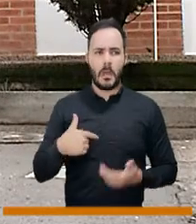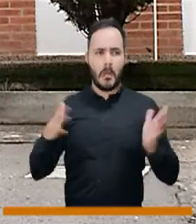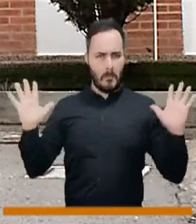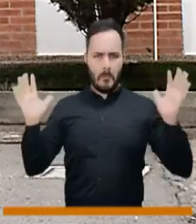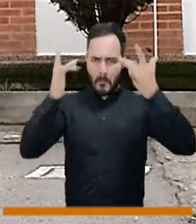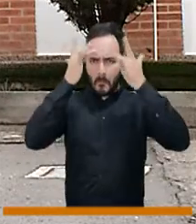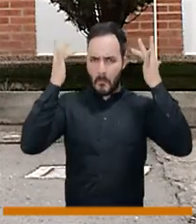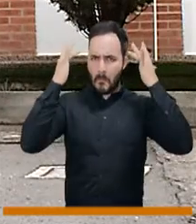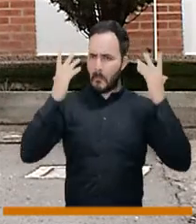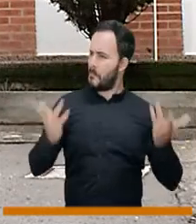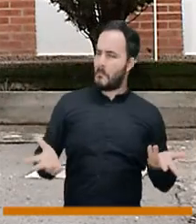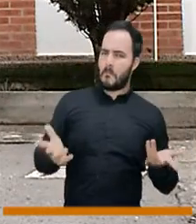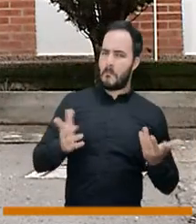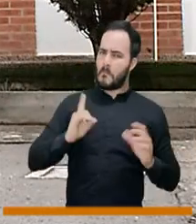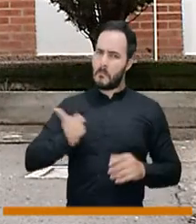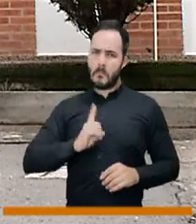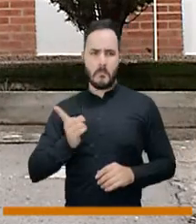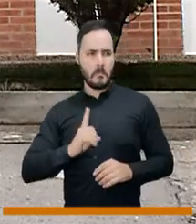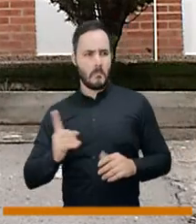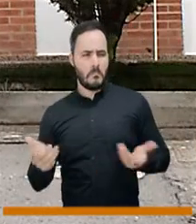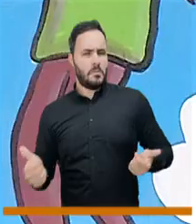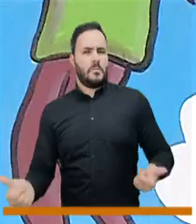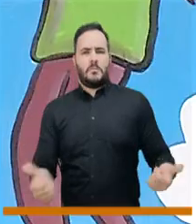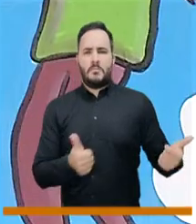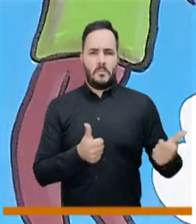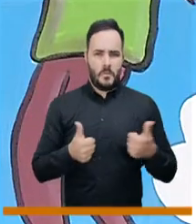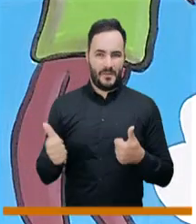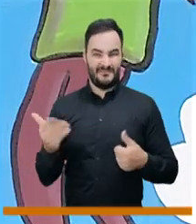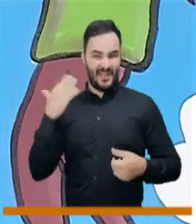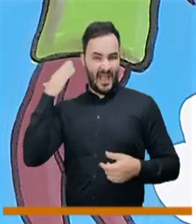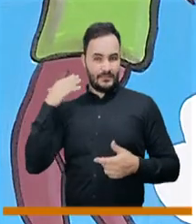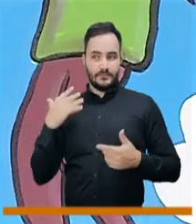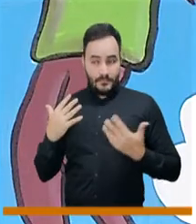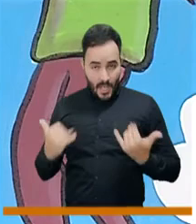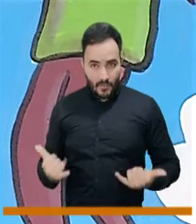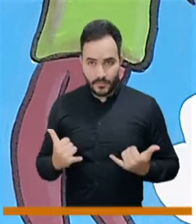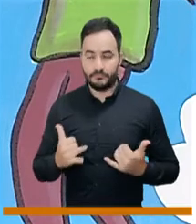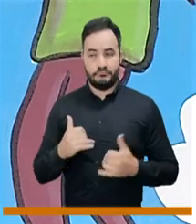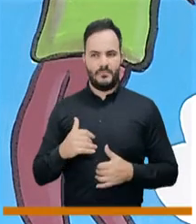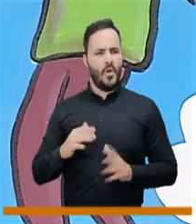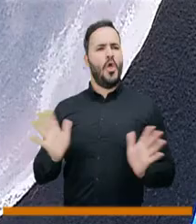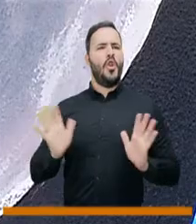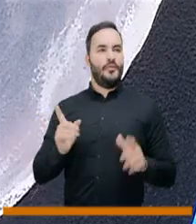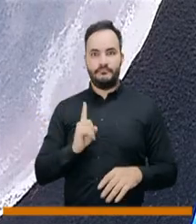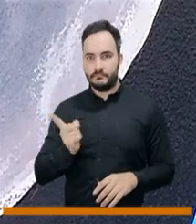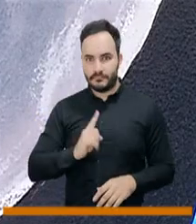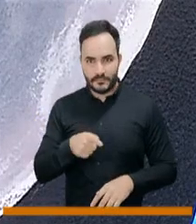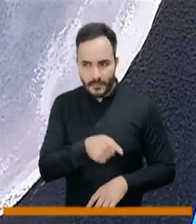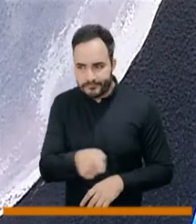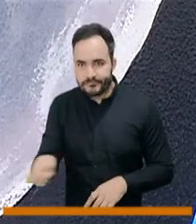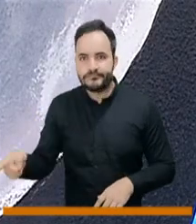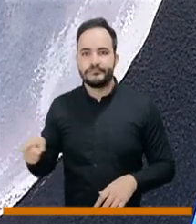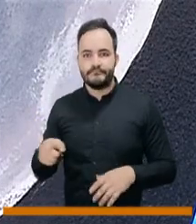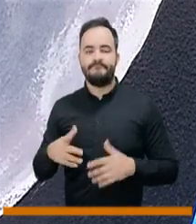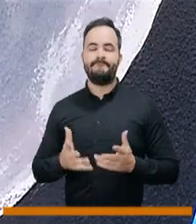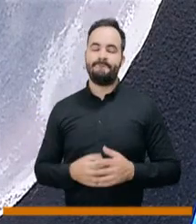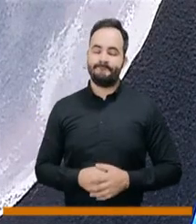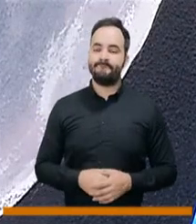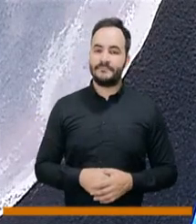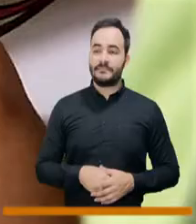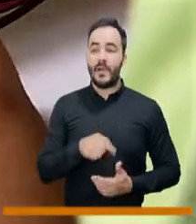no tenía, digamos, ninguna situación de salud mental o de enfermedad mental. Y creo que eso ha ido cambiando,